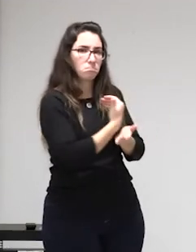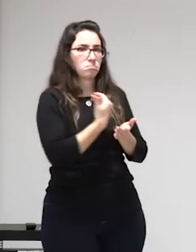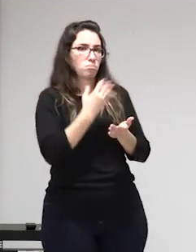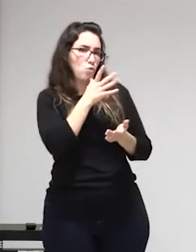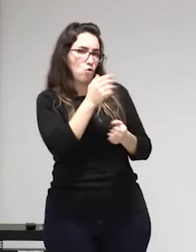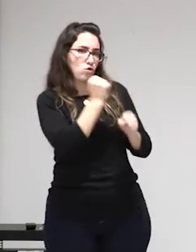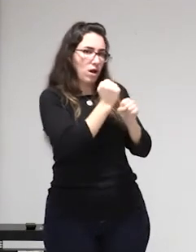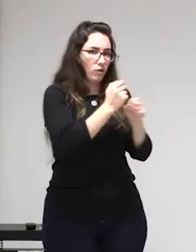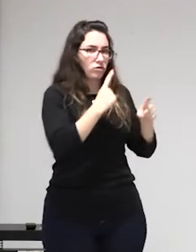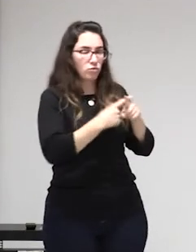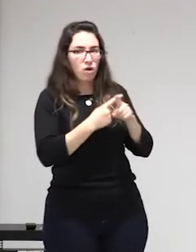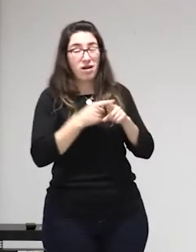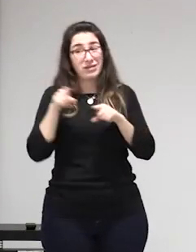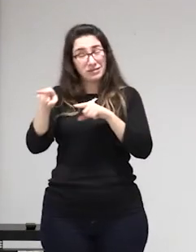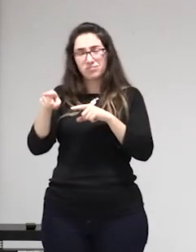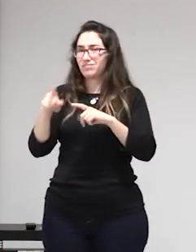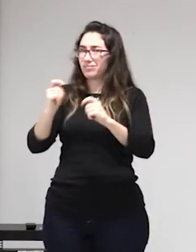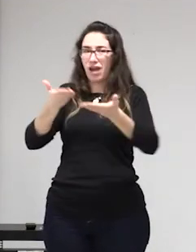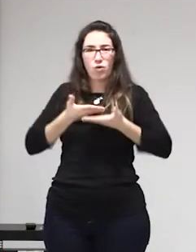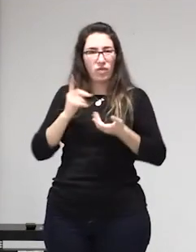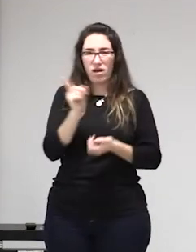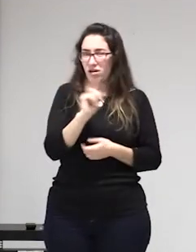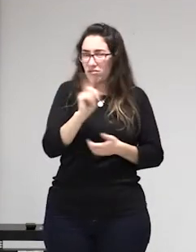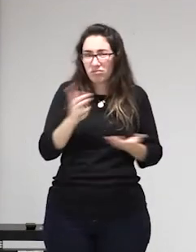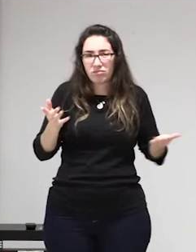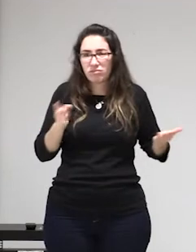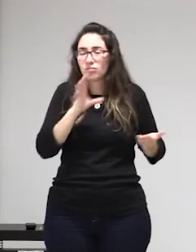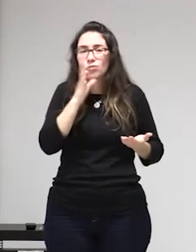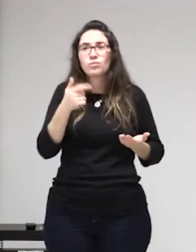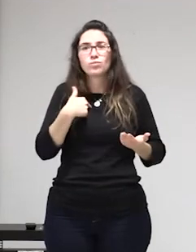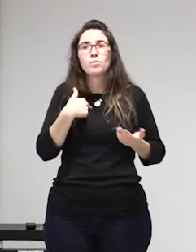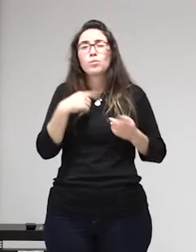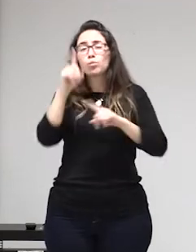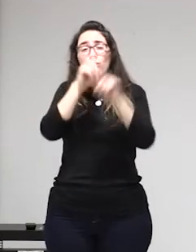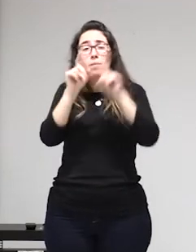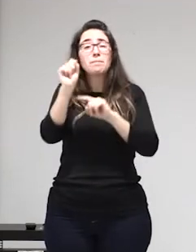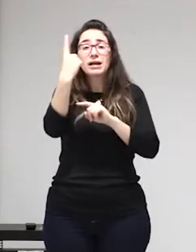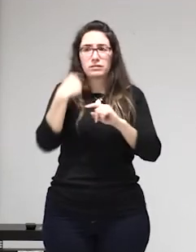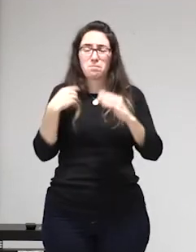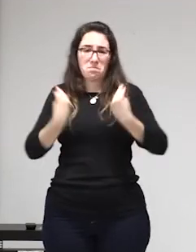esta medida que que que quiera aprobar el gobierno